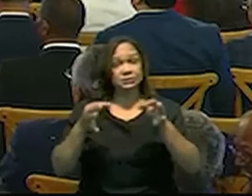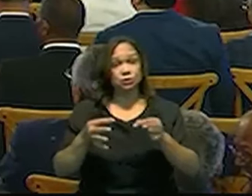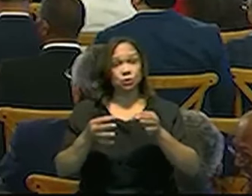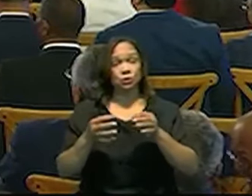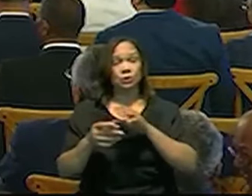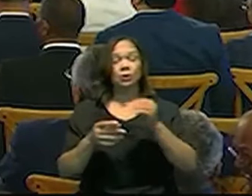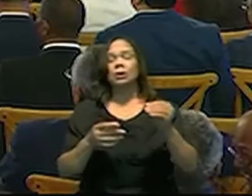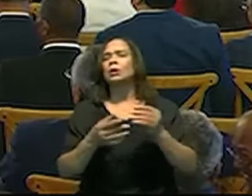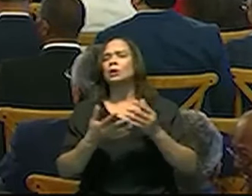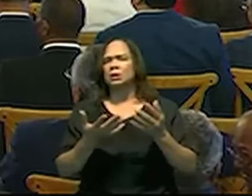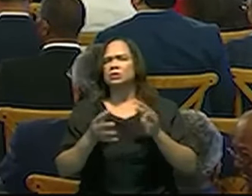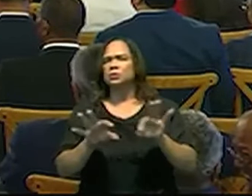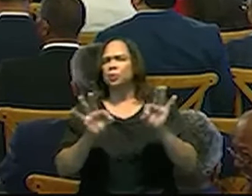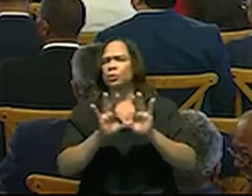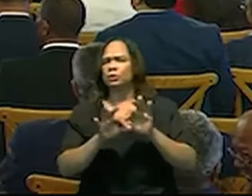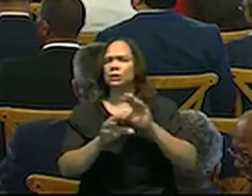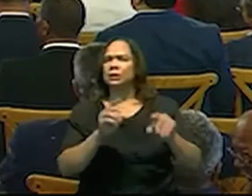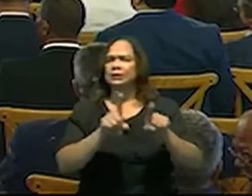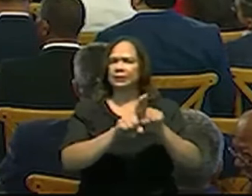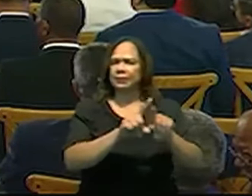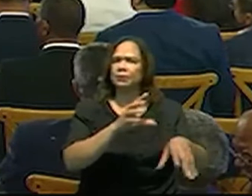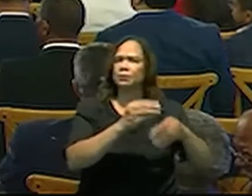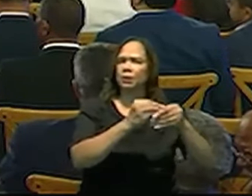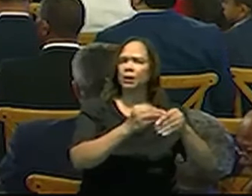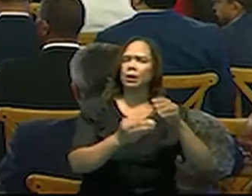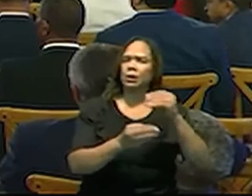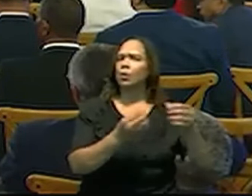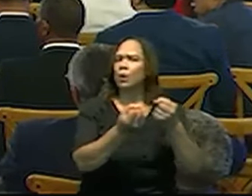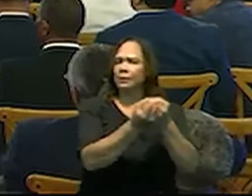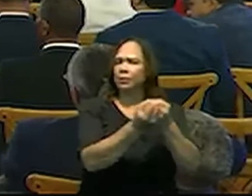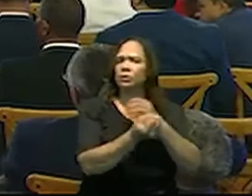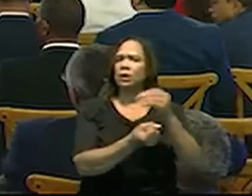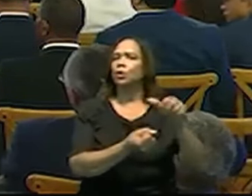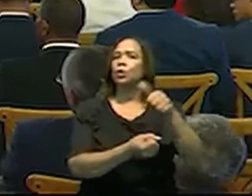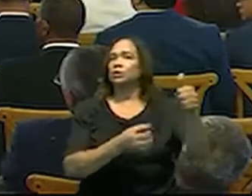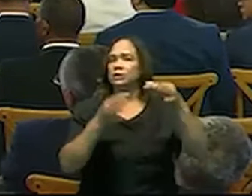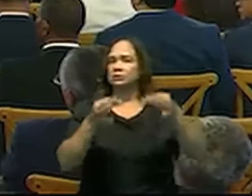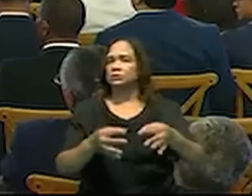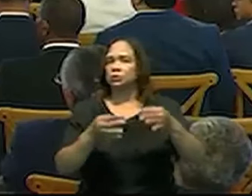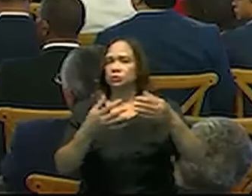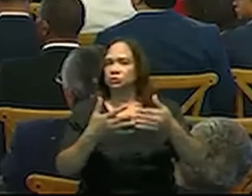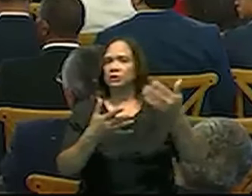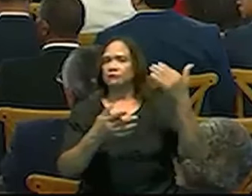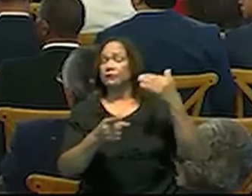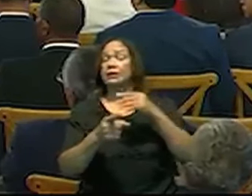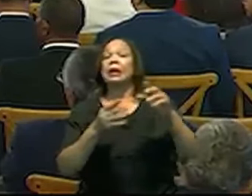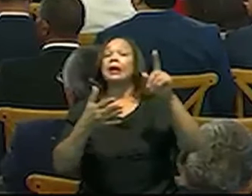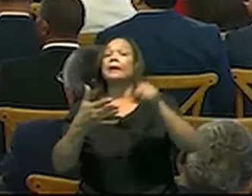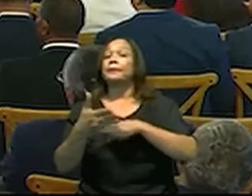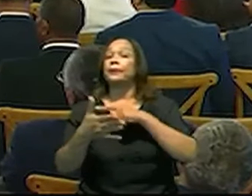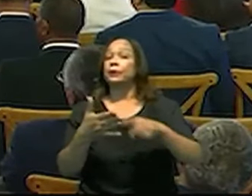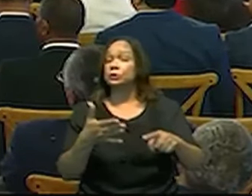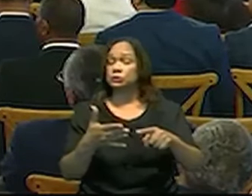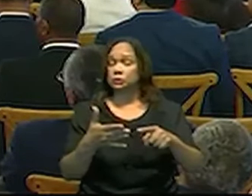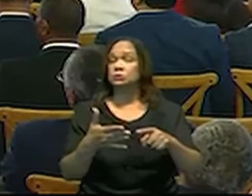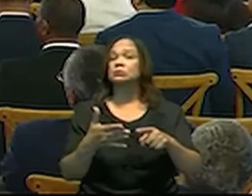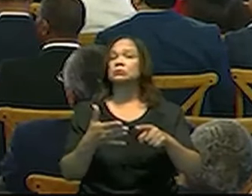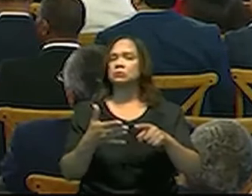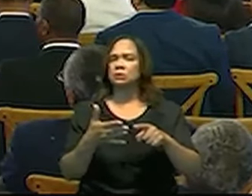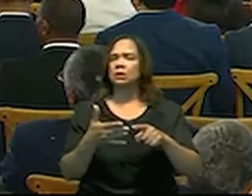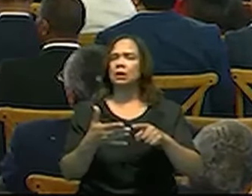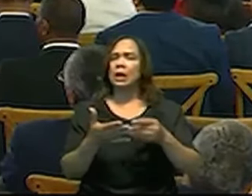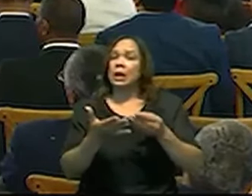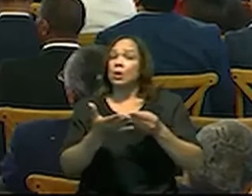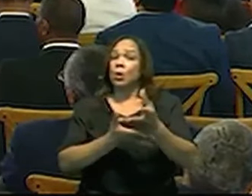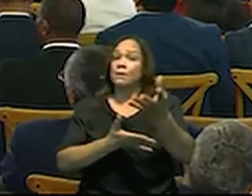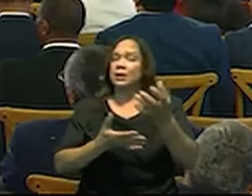que es algo que viene a complementar otras medidas que ya se han tomado en el pasado, que es la prohibición, una prohibición a la